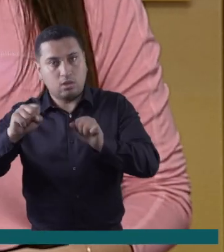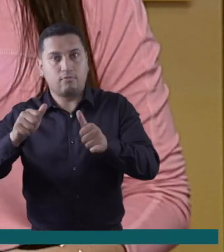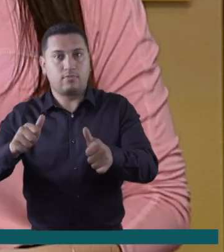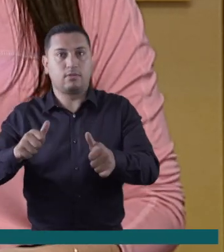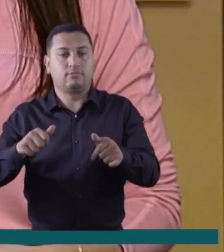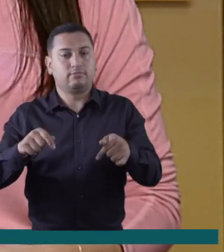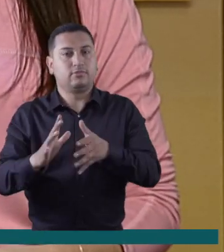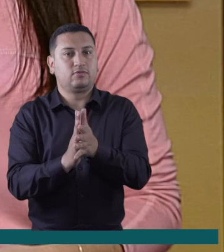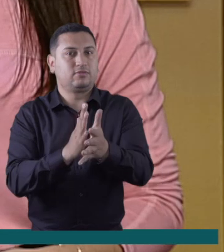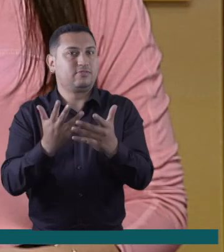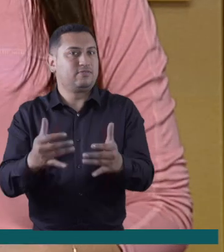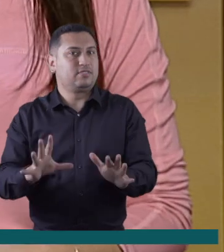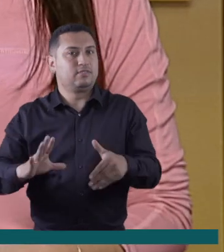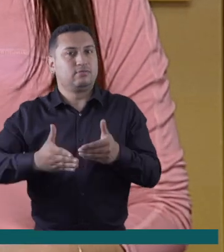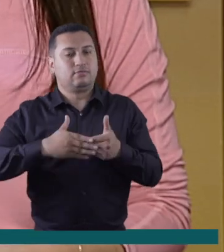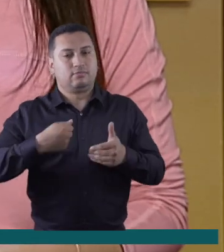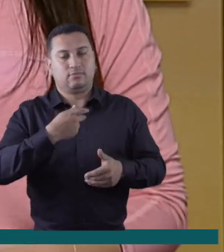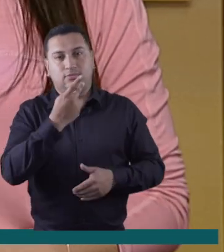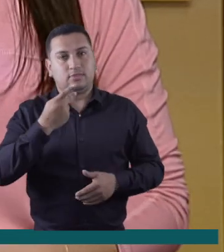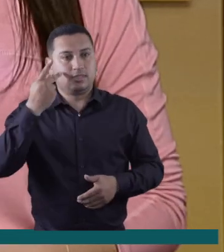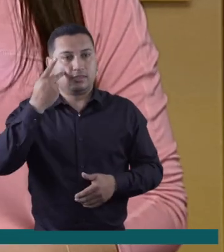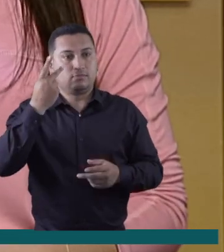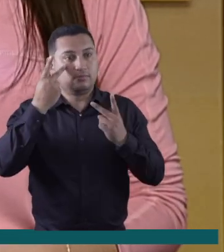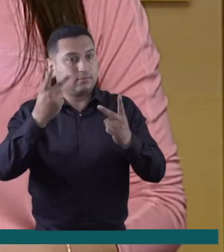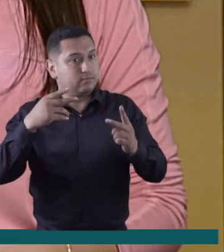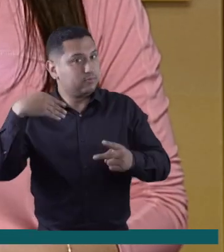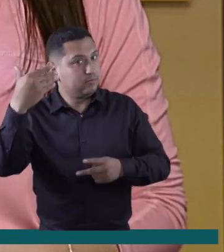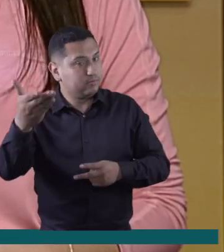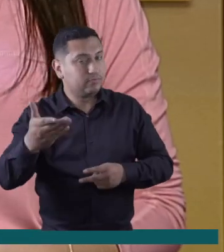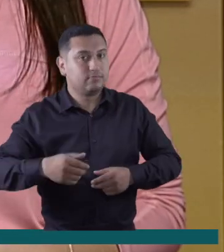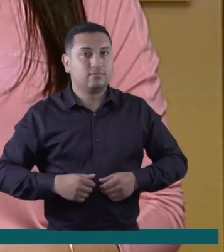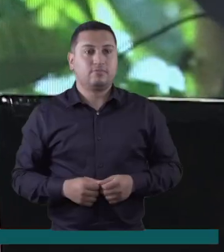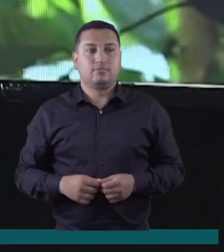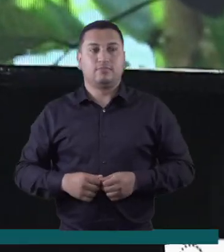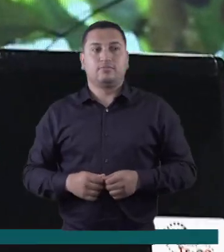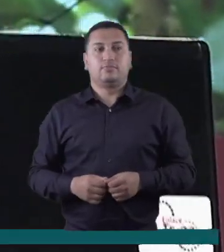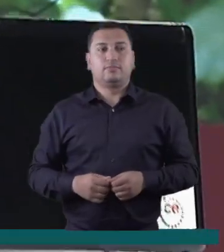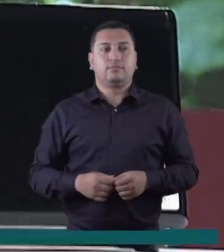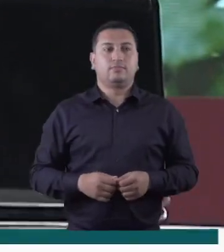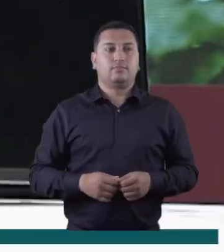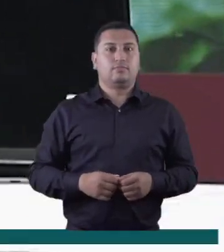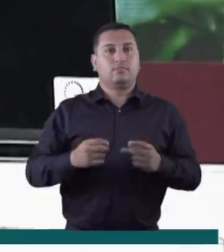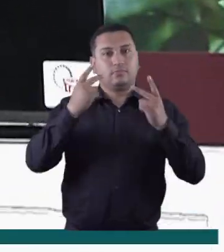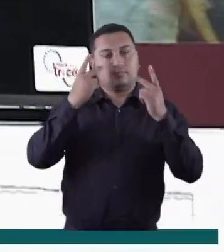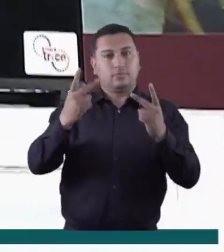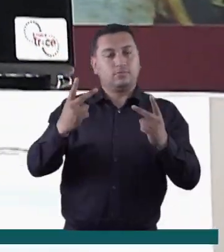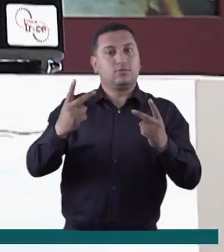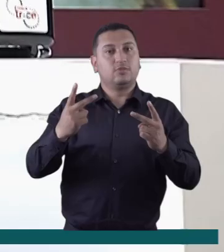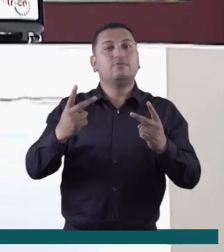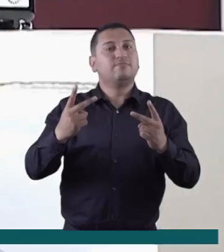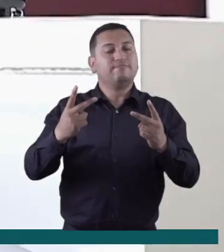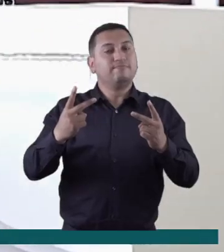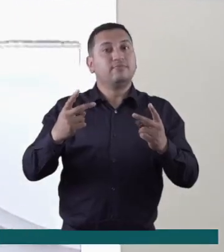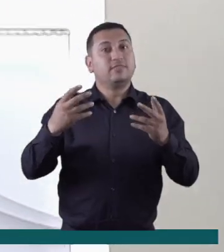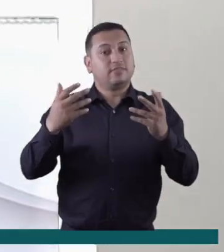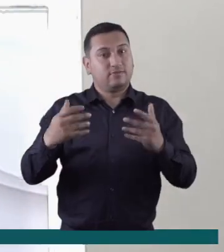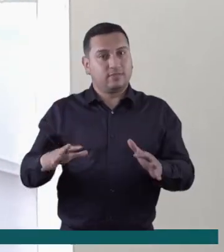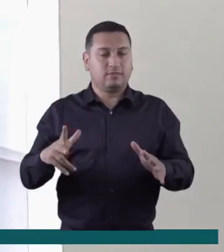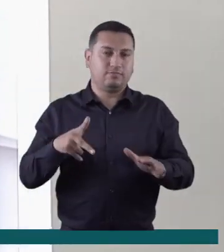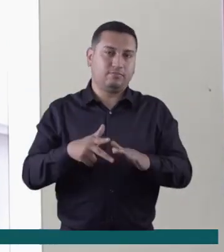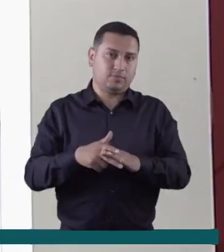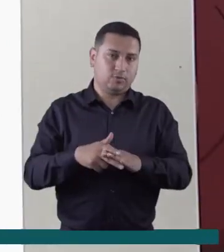efectiva. Hasta aquí esta información. Se despide Karen Suárez y nos vemos a la próxima. Es momento de hacer una nueva pausa y cuando